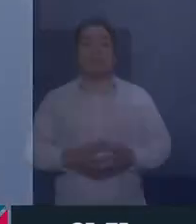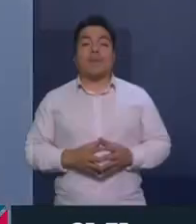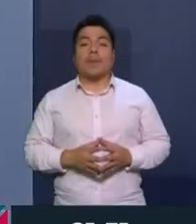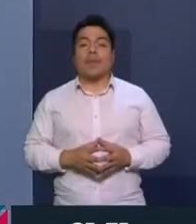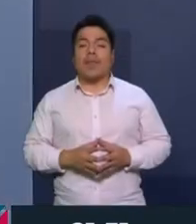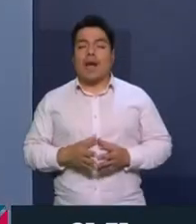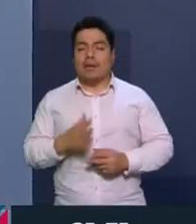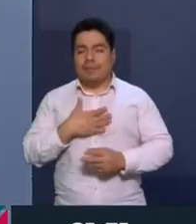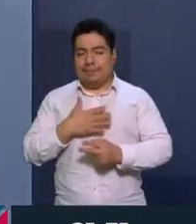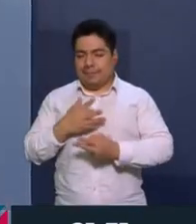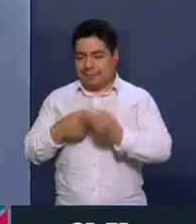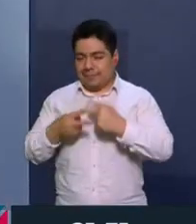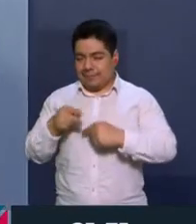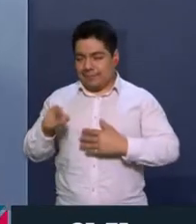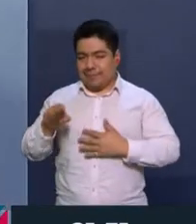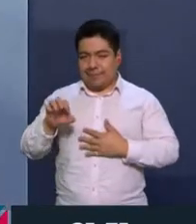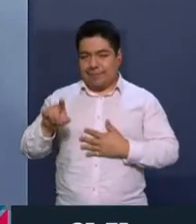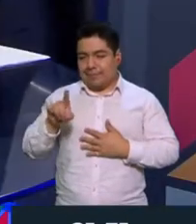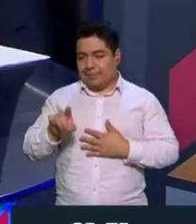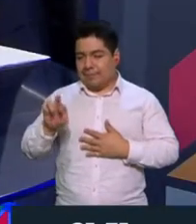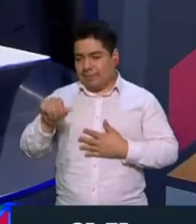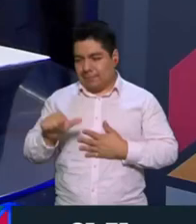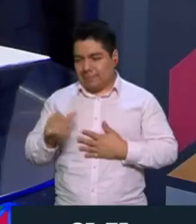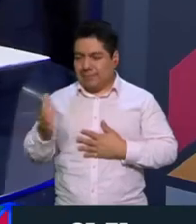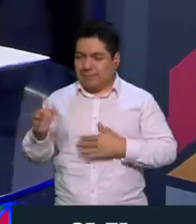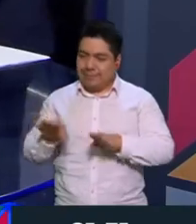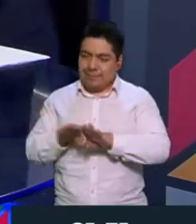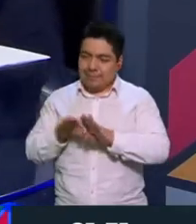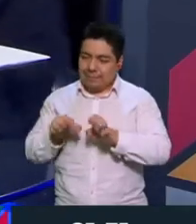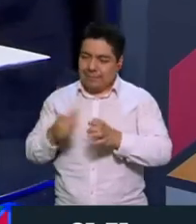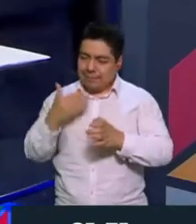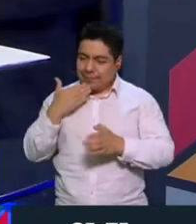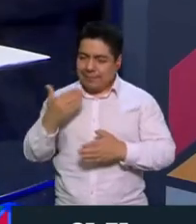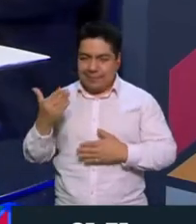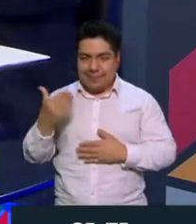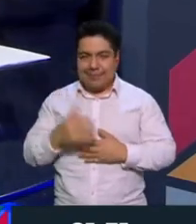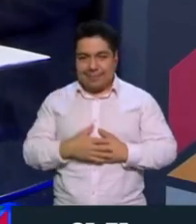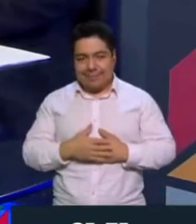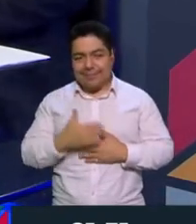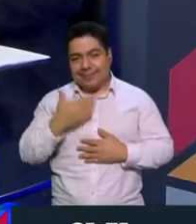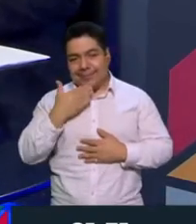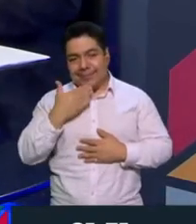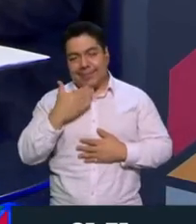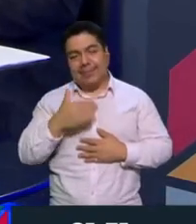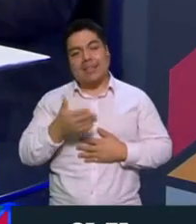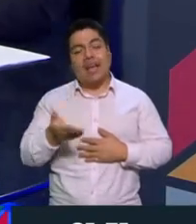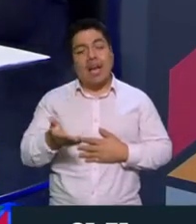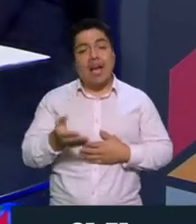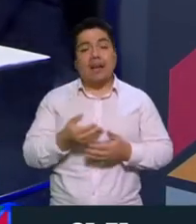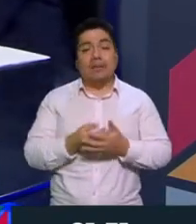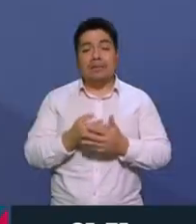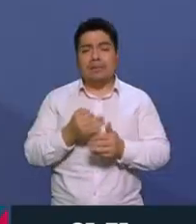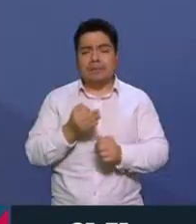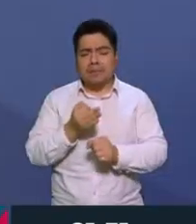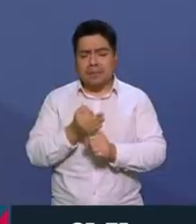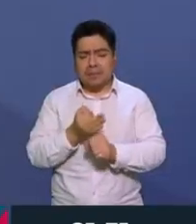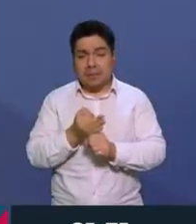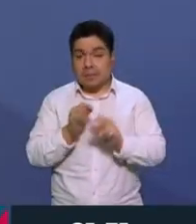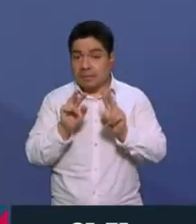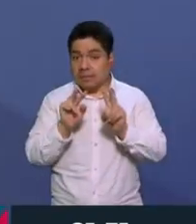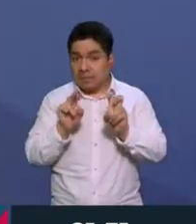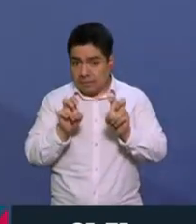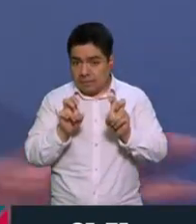Y le damos la bienvenida, como cada semana, a nuestro querido Israel Cazar. ¿Cómo estás, mi herra? Muy bien, muy bien. Qué bueno. Y pues ahora con un tema